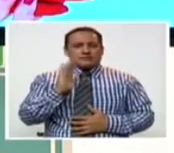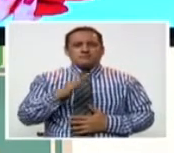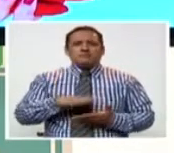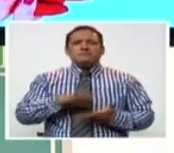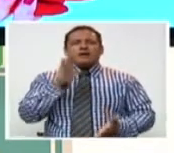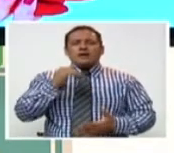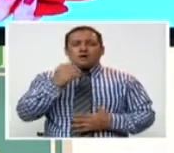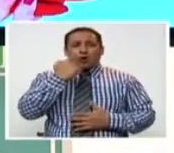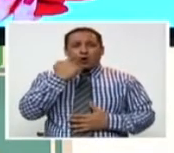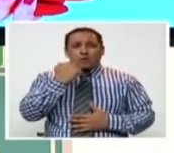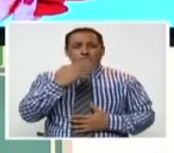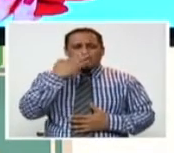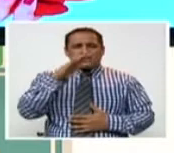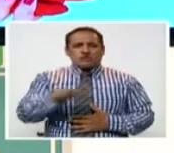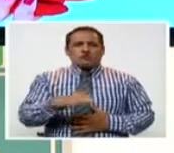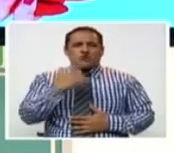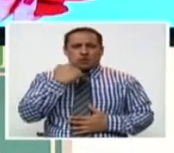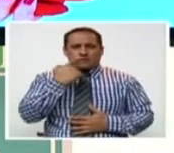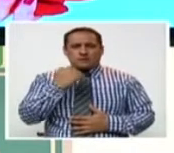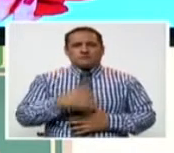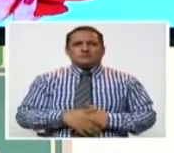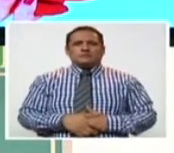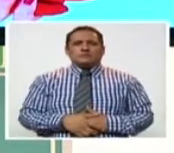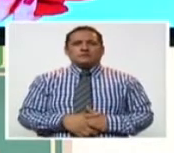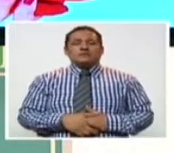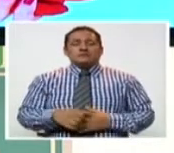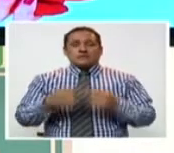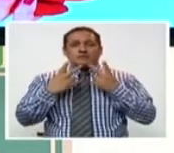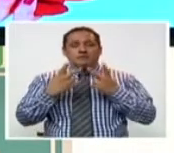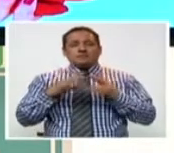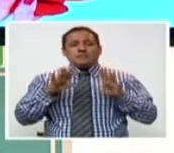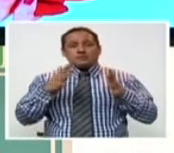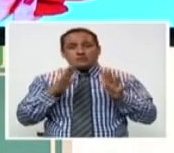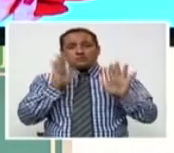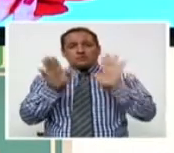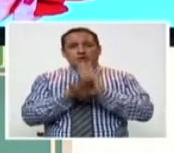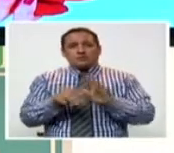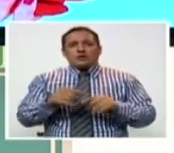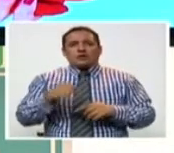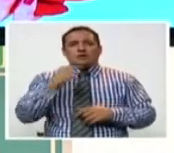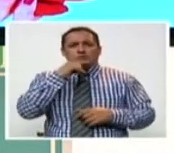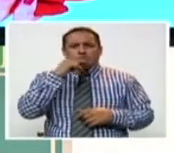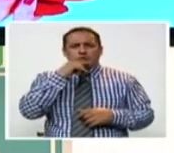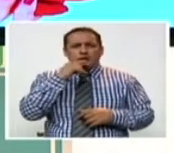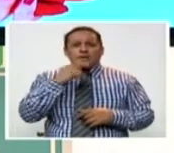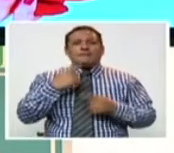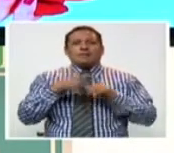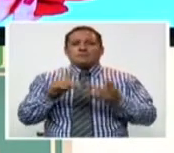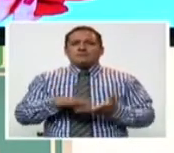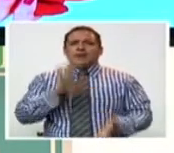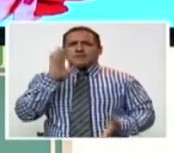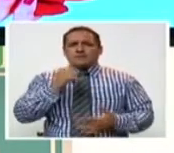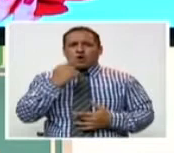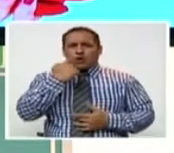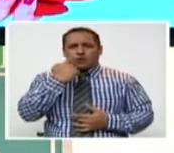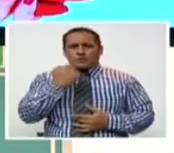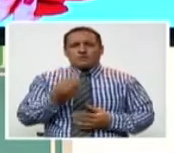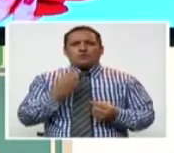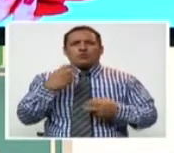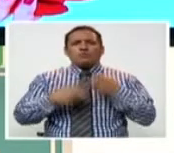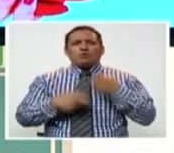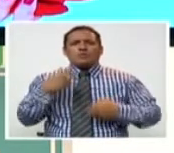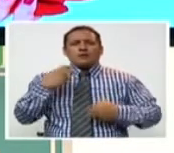Ah, varones. el 99.9 es en niños. Existen anecdóticamente casos en niñas, pero principalmente es en niños